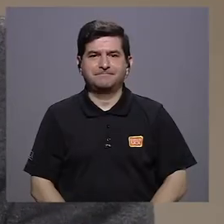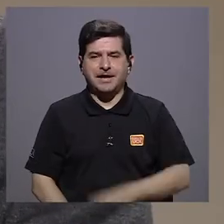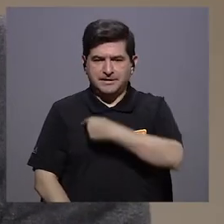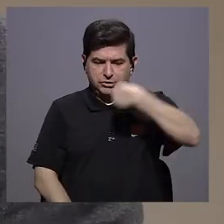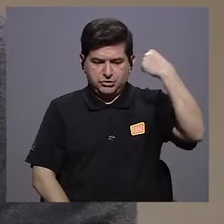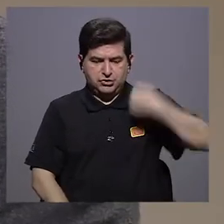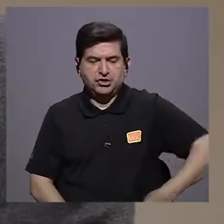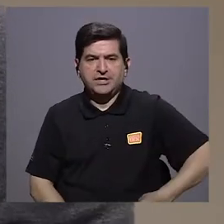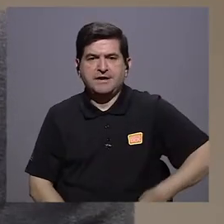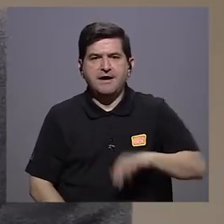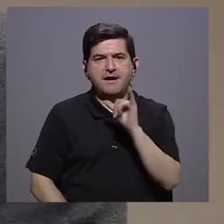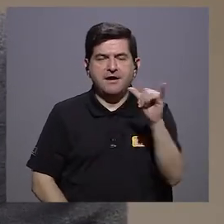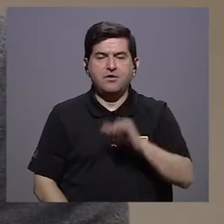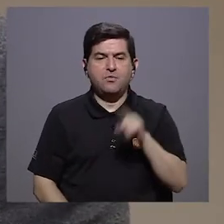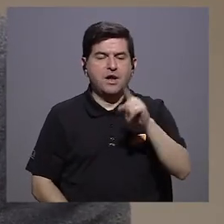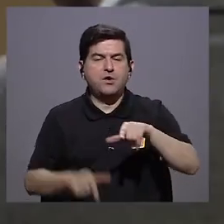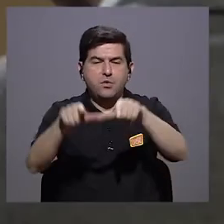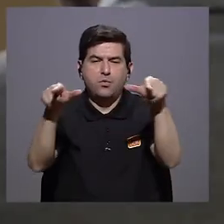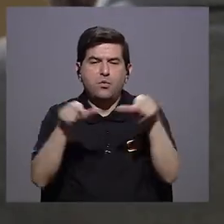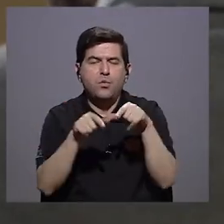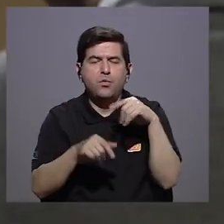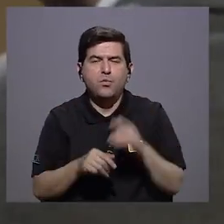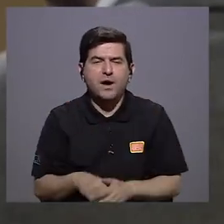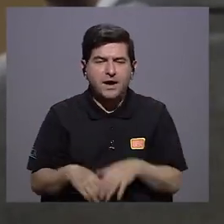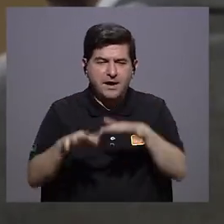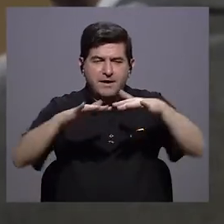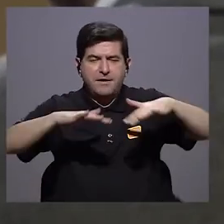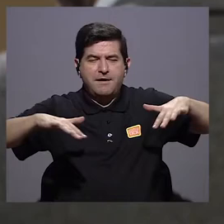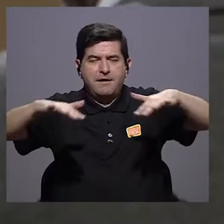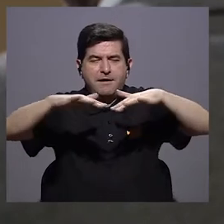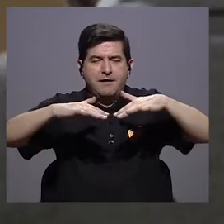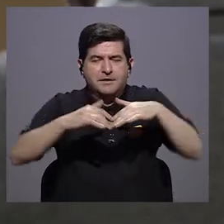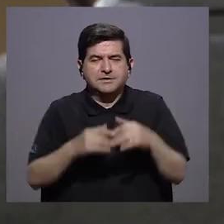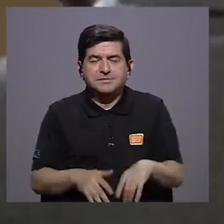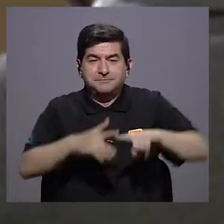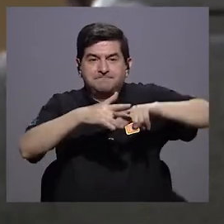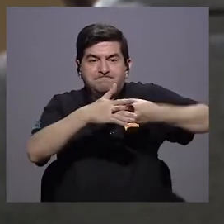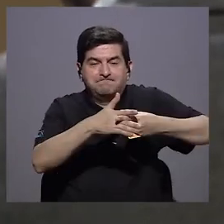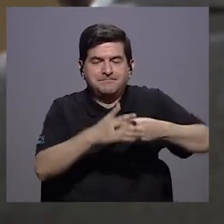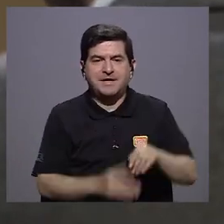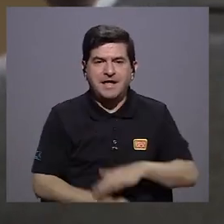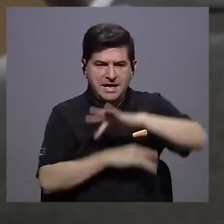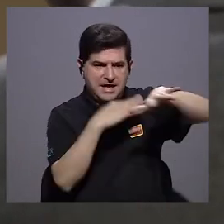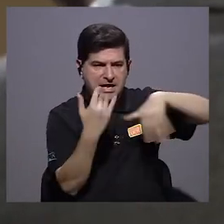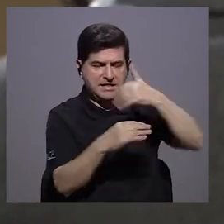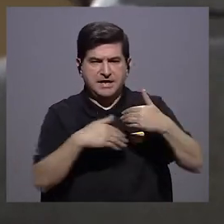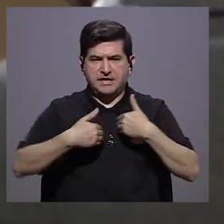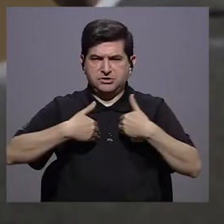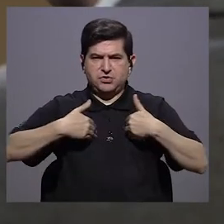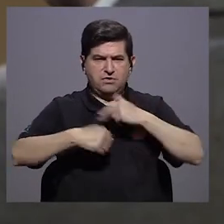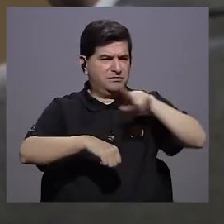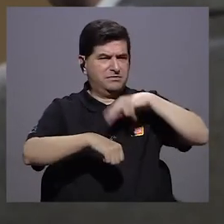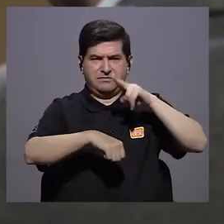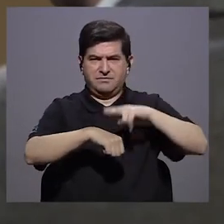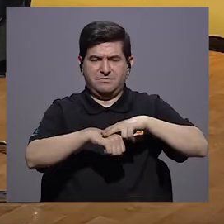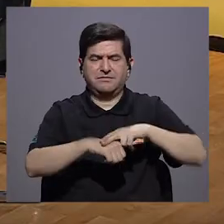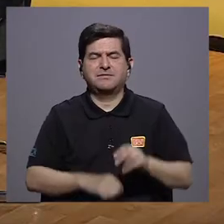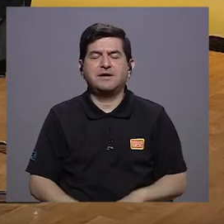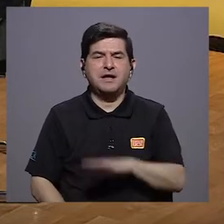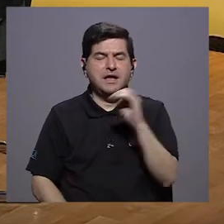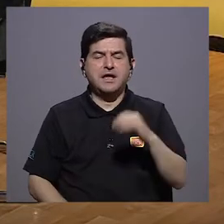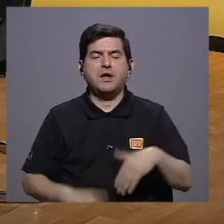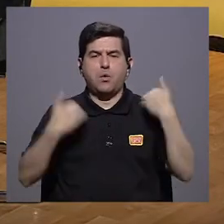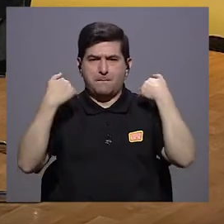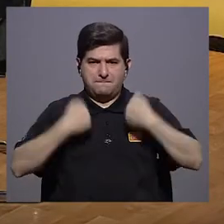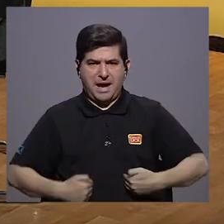China era como un hervidero por sus prácticas de interacción entre animales exóticos y humanos. Entonces,